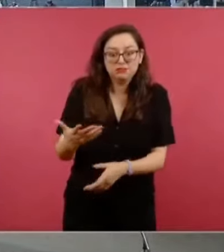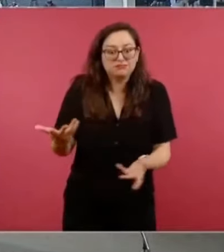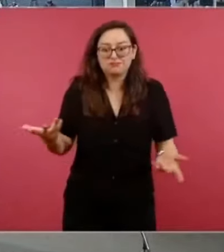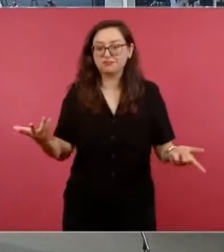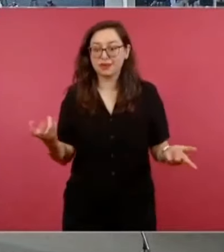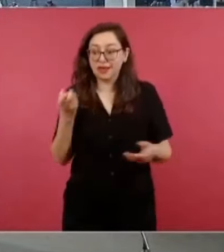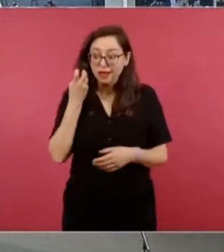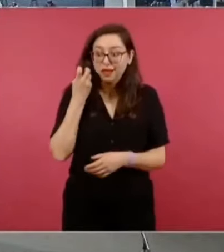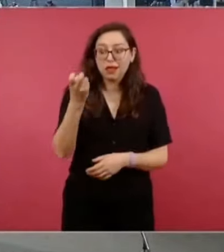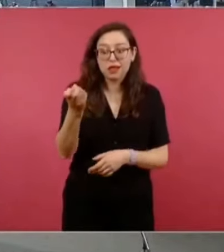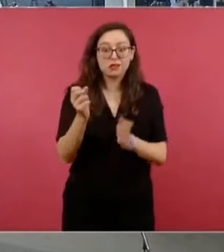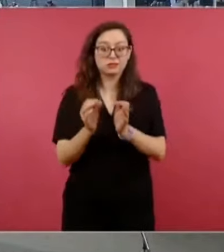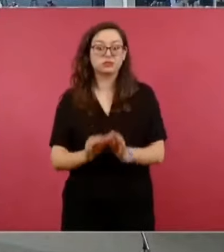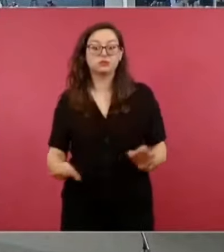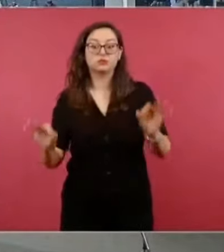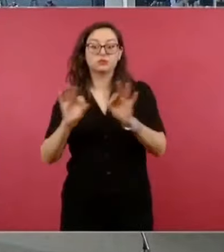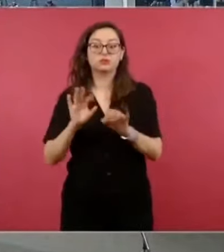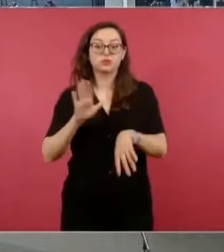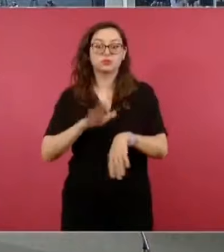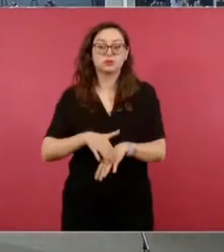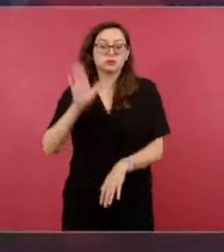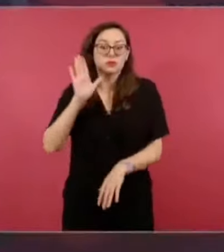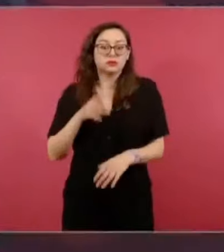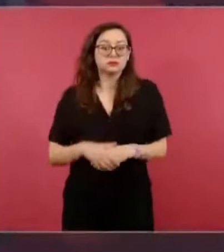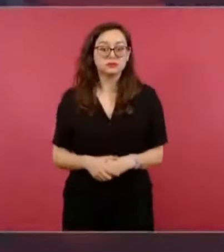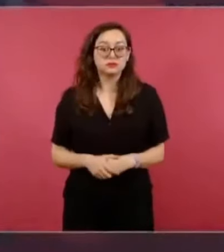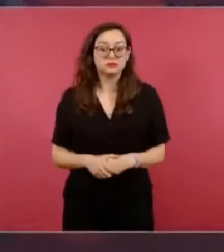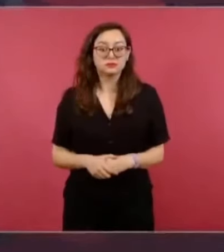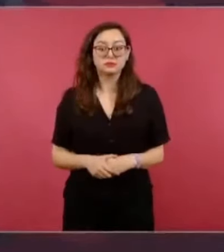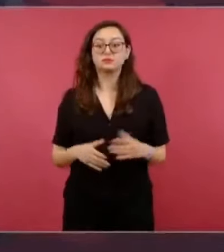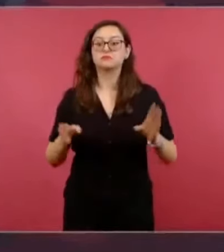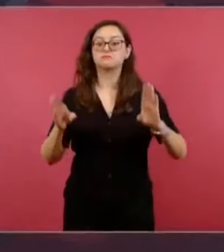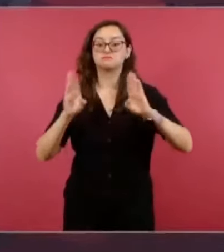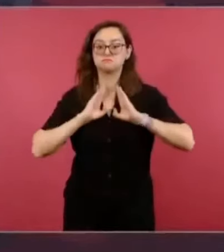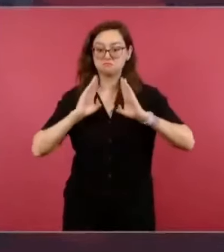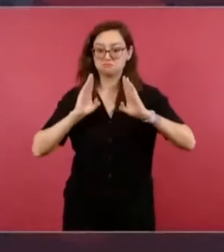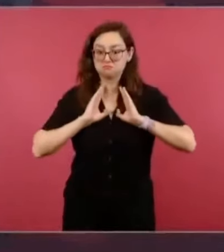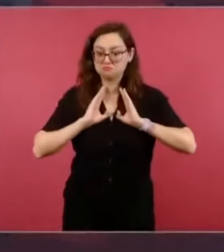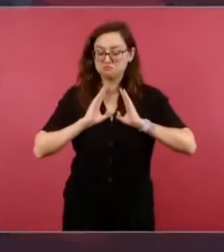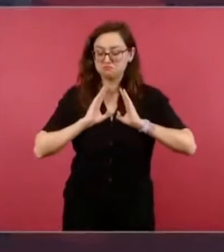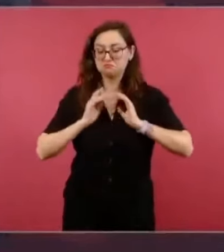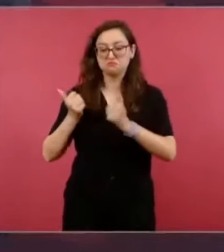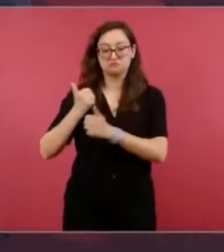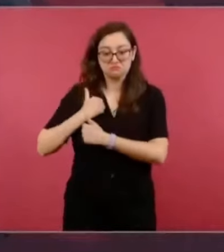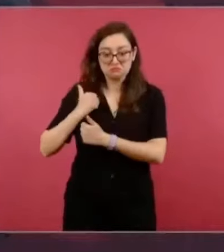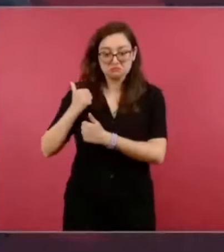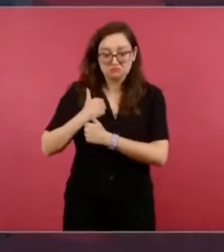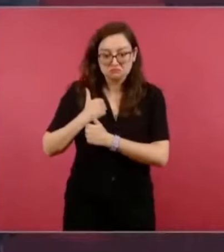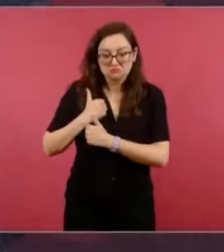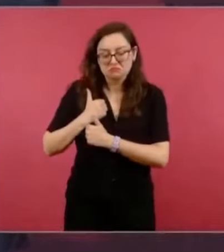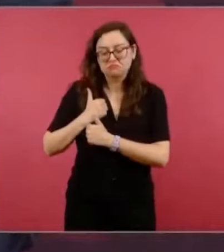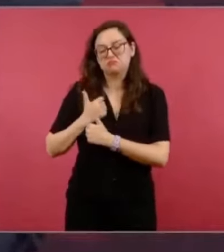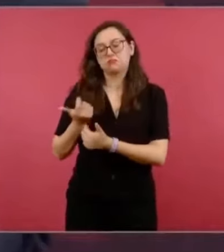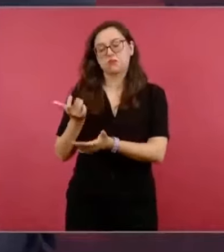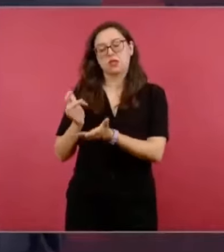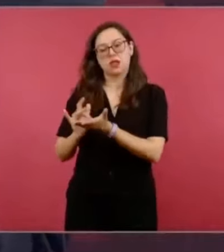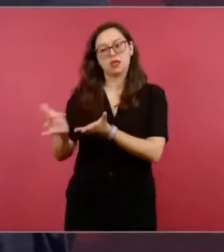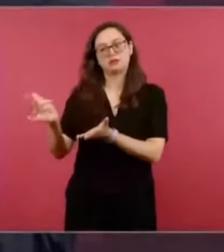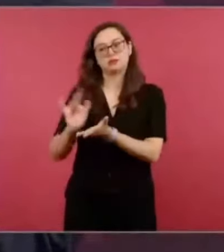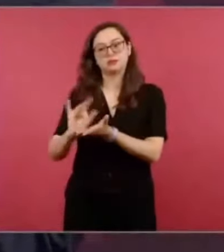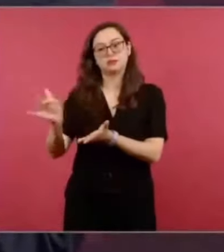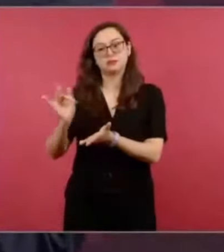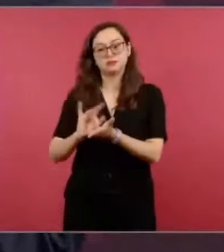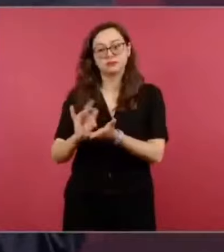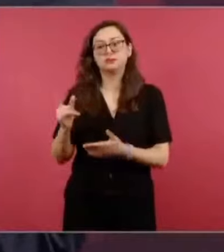nos han ayudado mucho, mucho, mucho, mucho, con bastante